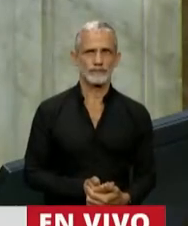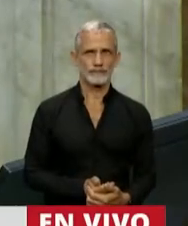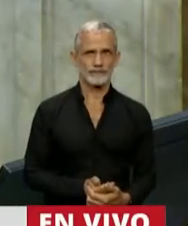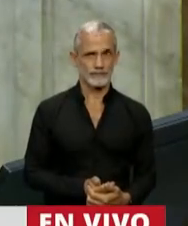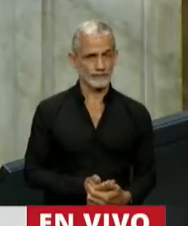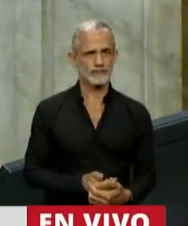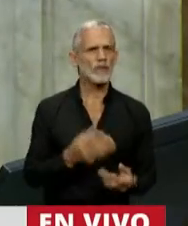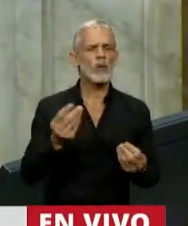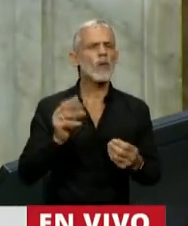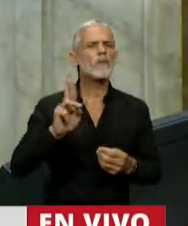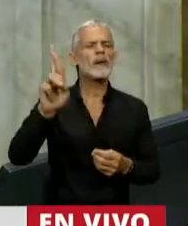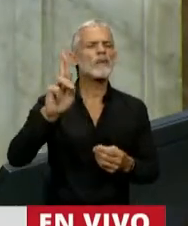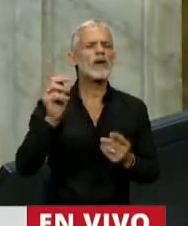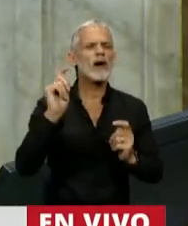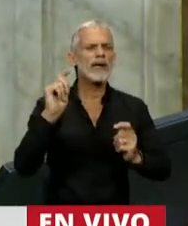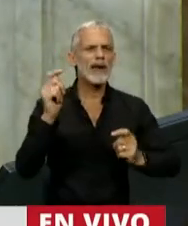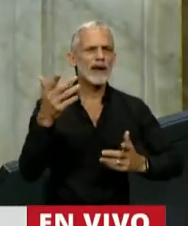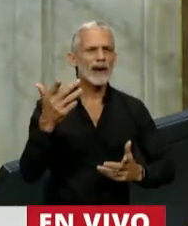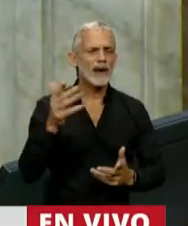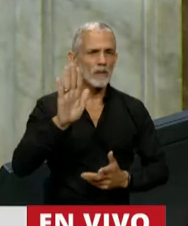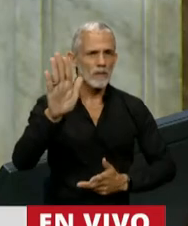Sí, ¿cuál es la cuestión de privilegio? ¿Quién la plantea?